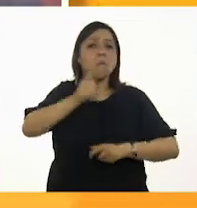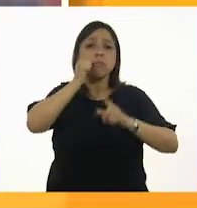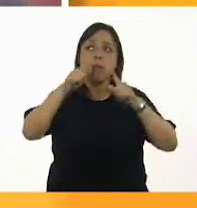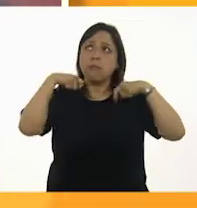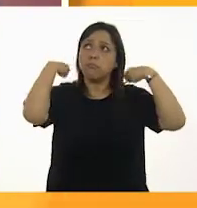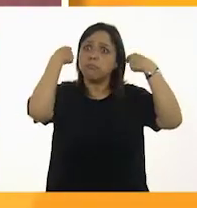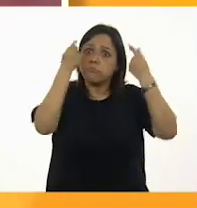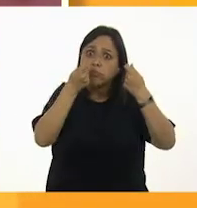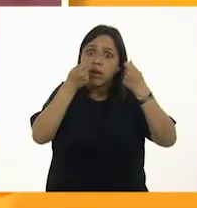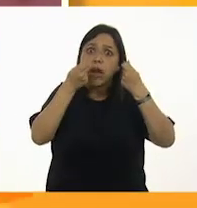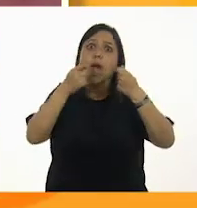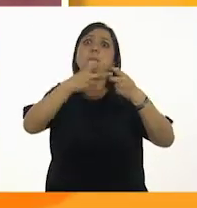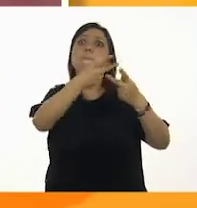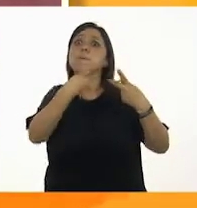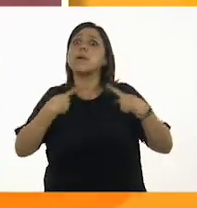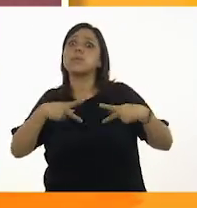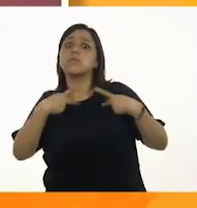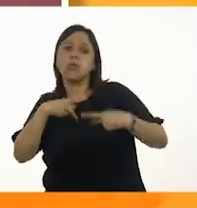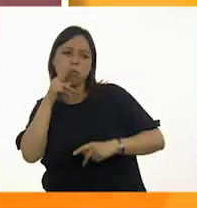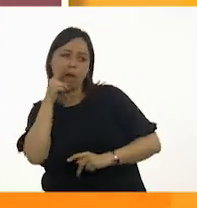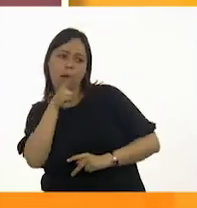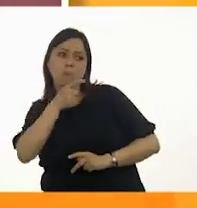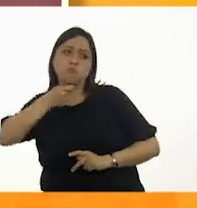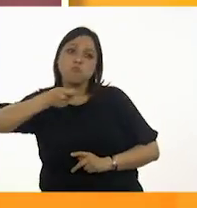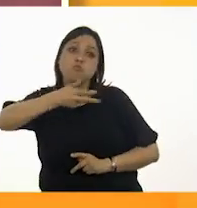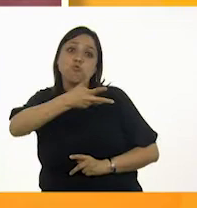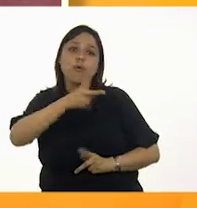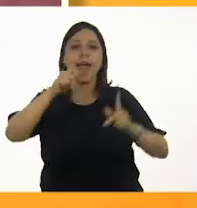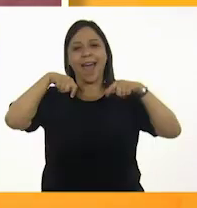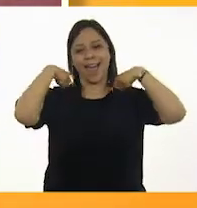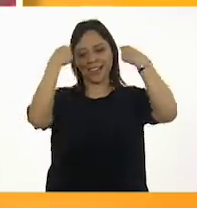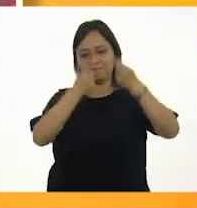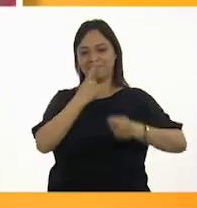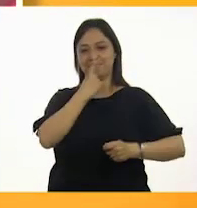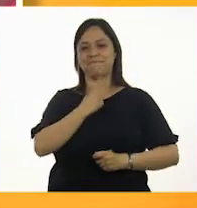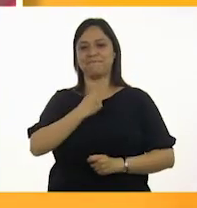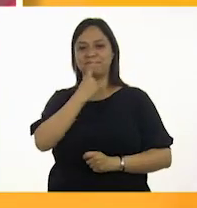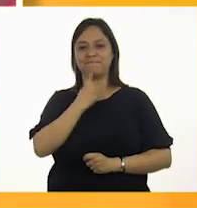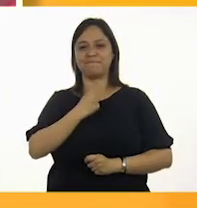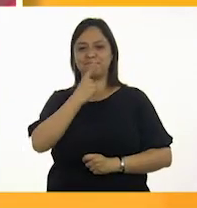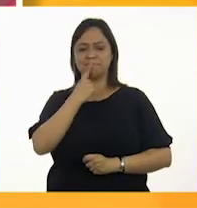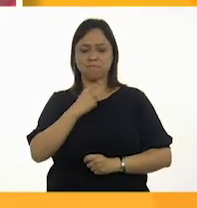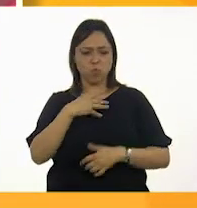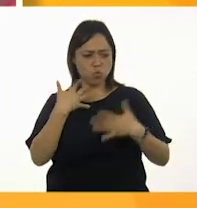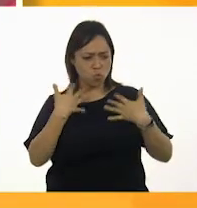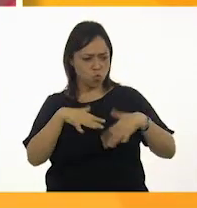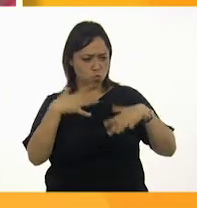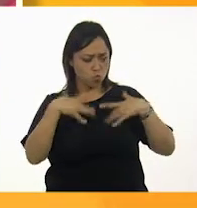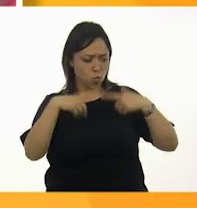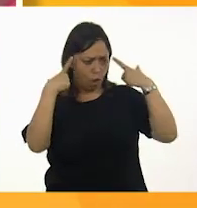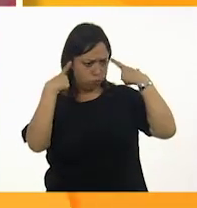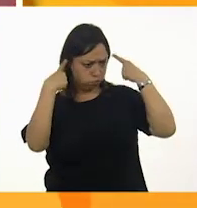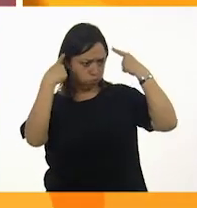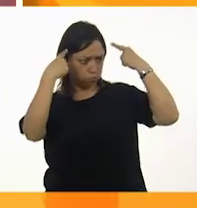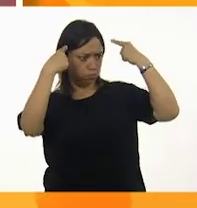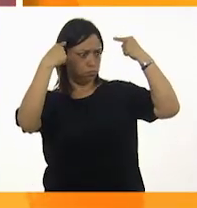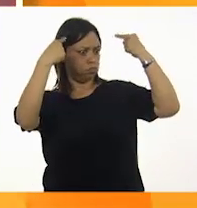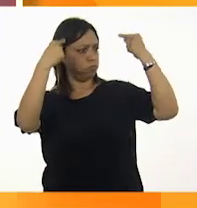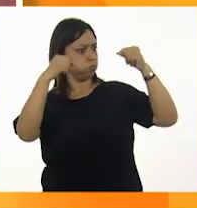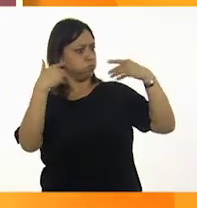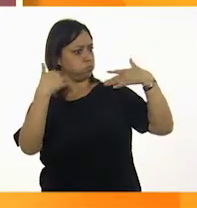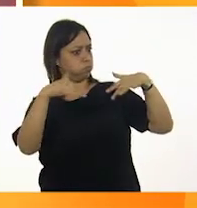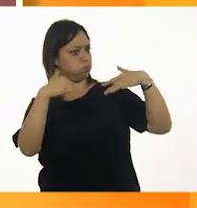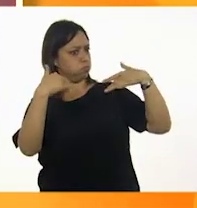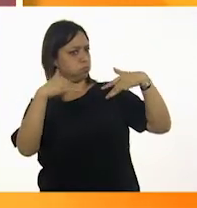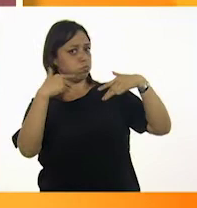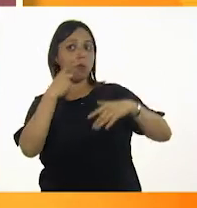gente cómo le llamaba? Caperucita roja. Caperucita roja. ¿Qué orejas tan grandes vienes? ¿Y qué